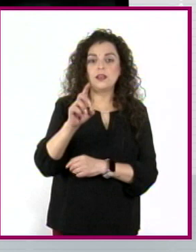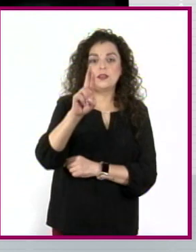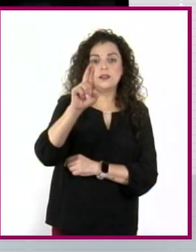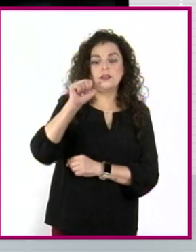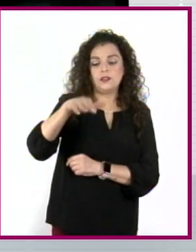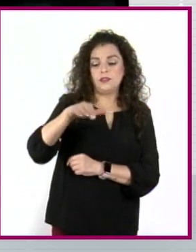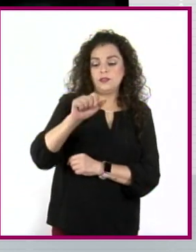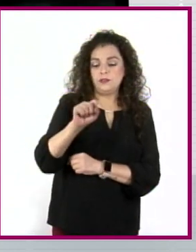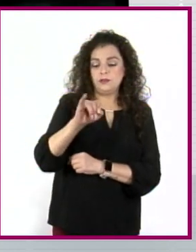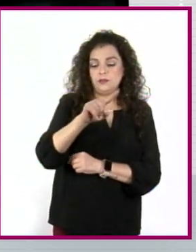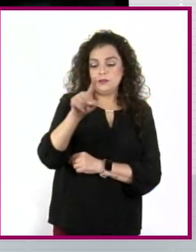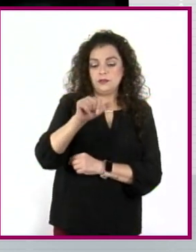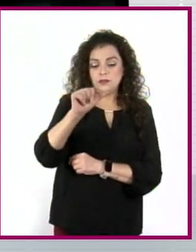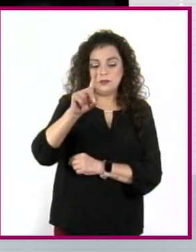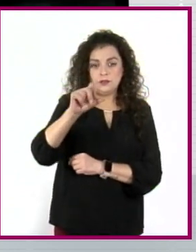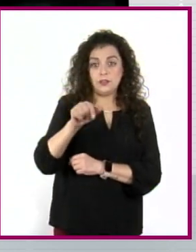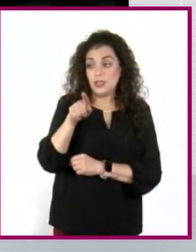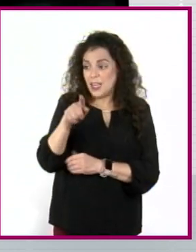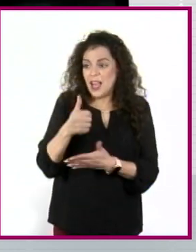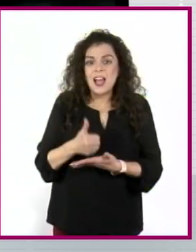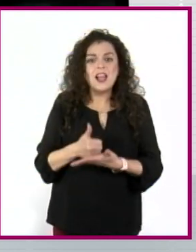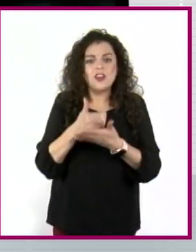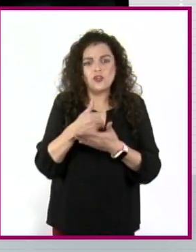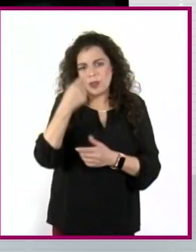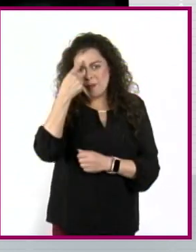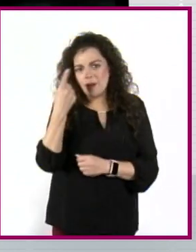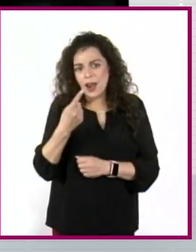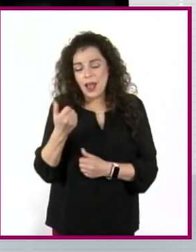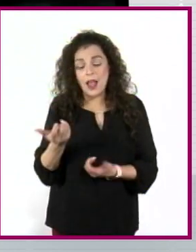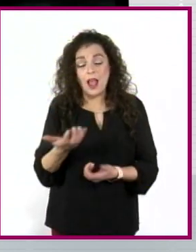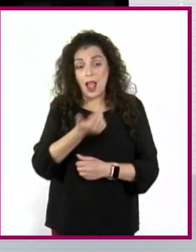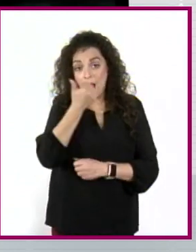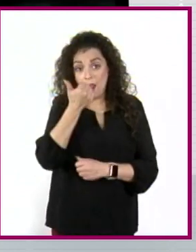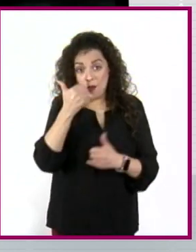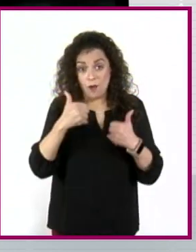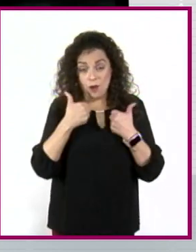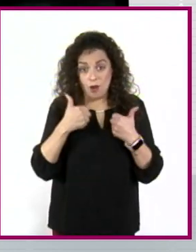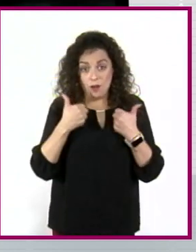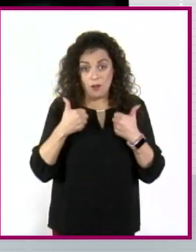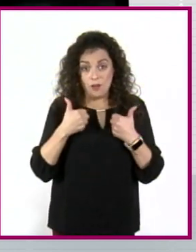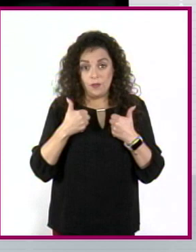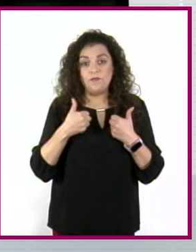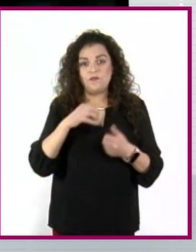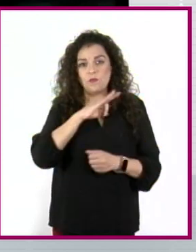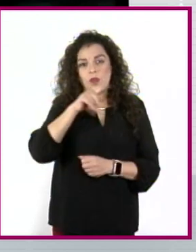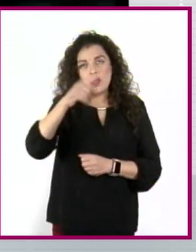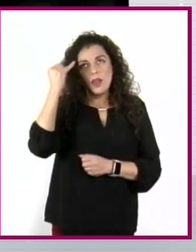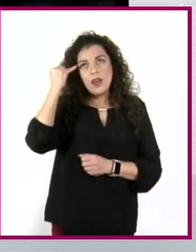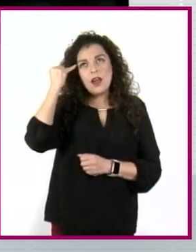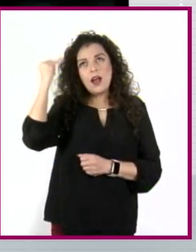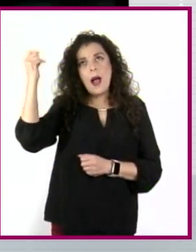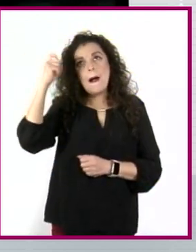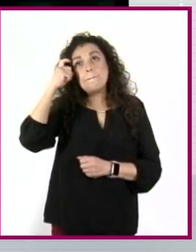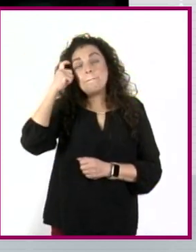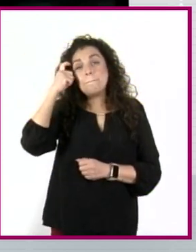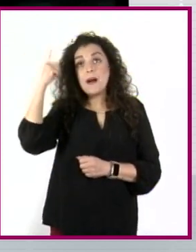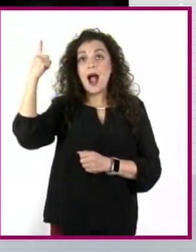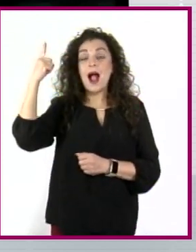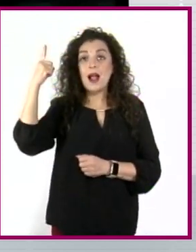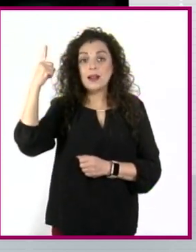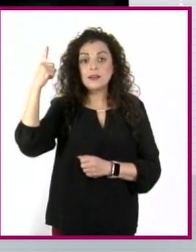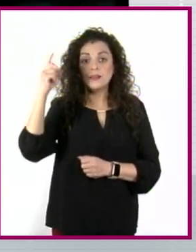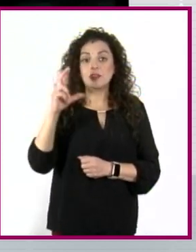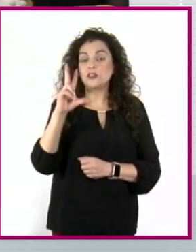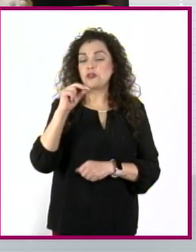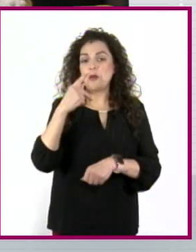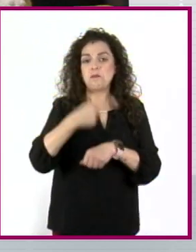dramatizada te permite que los alumnos entren a un proceso creativo sin ponerse